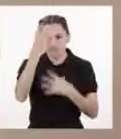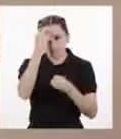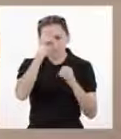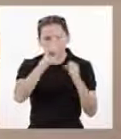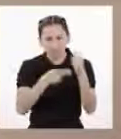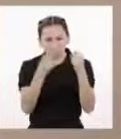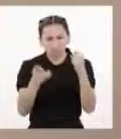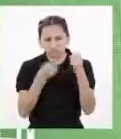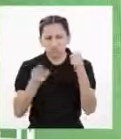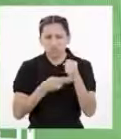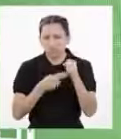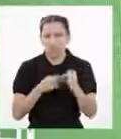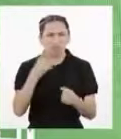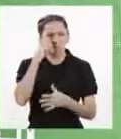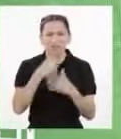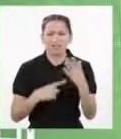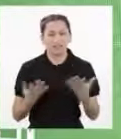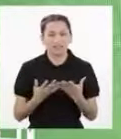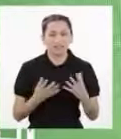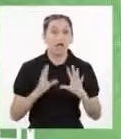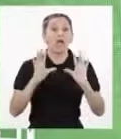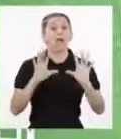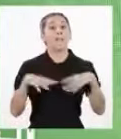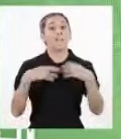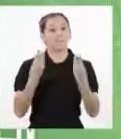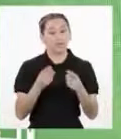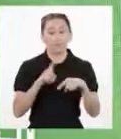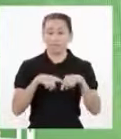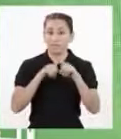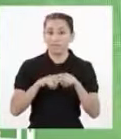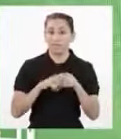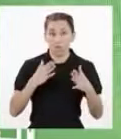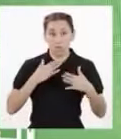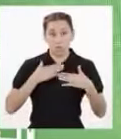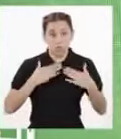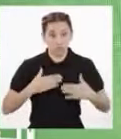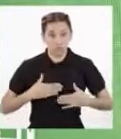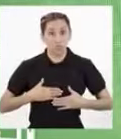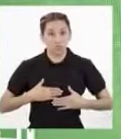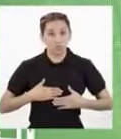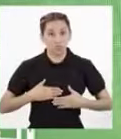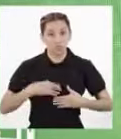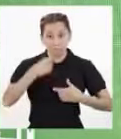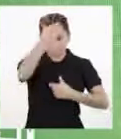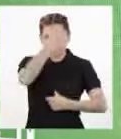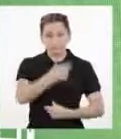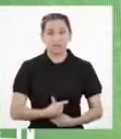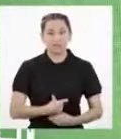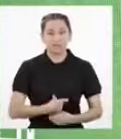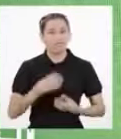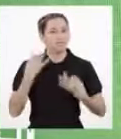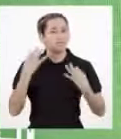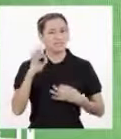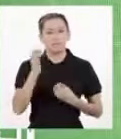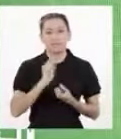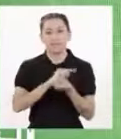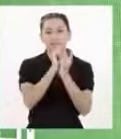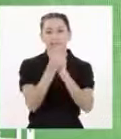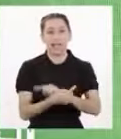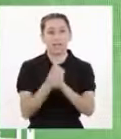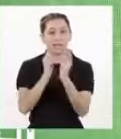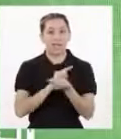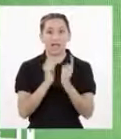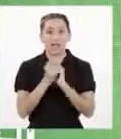Se estarán preguntando Pues, probablemente, porque el ser humano es un organismo en constante cambio Y es básico tener el